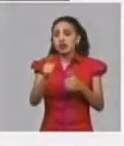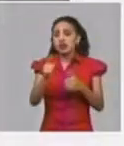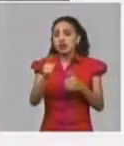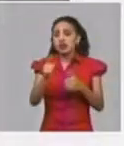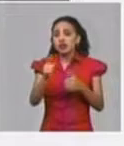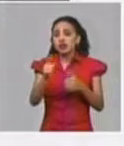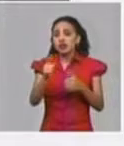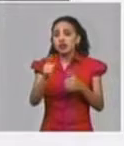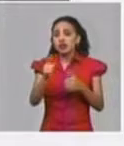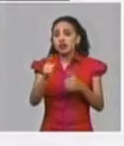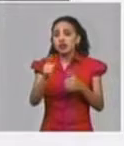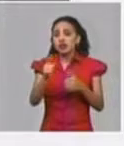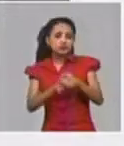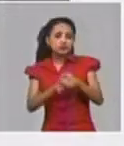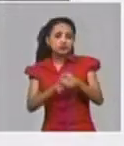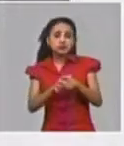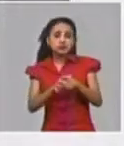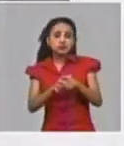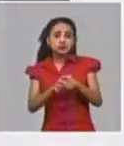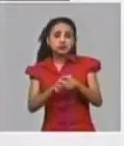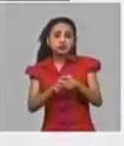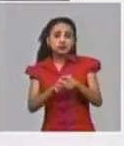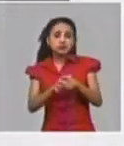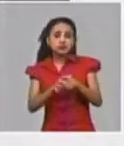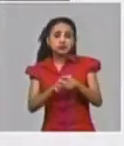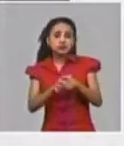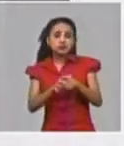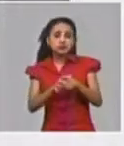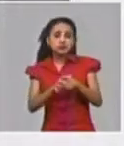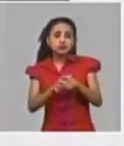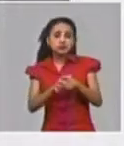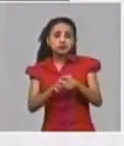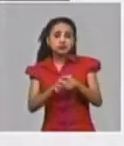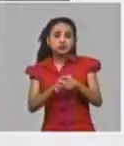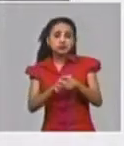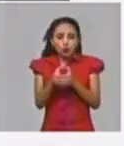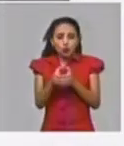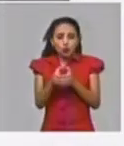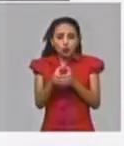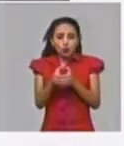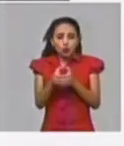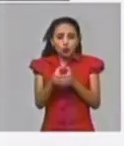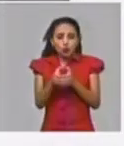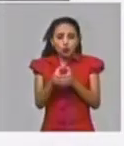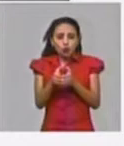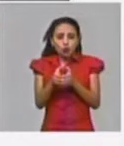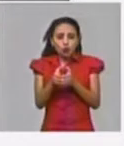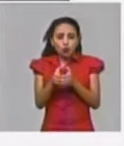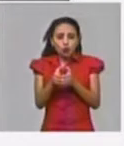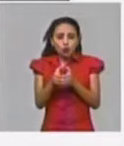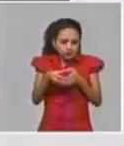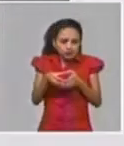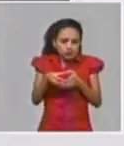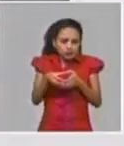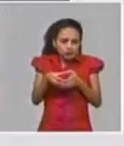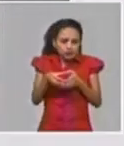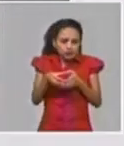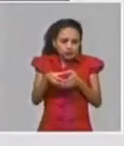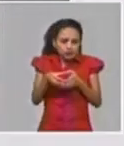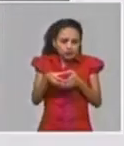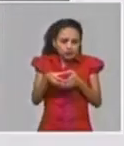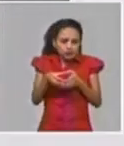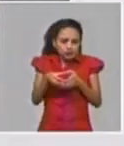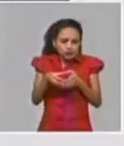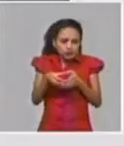han marcado el número de casos están limitados a conglomerados pequeños localidades instituciones y así de esa manera lo hemos